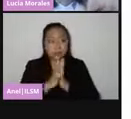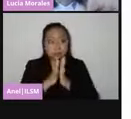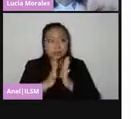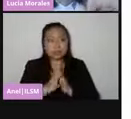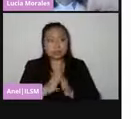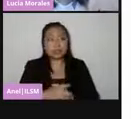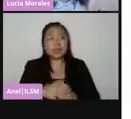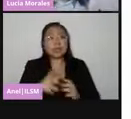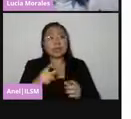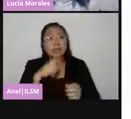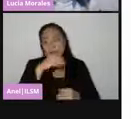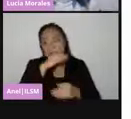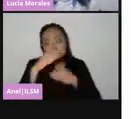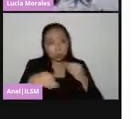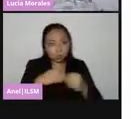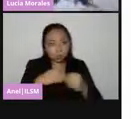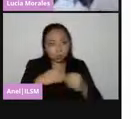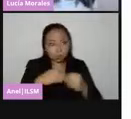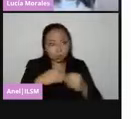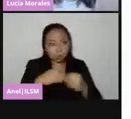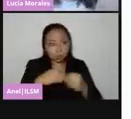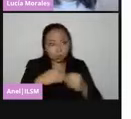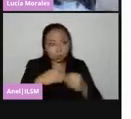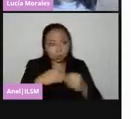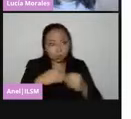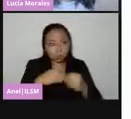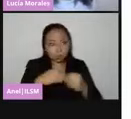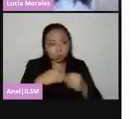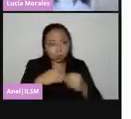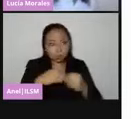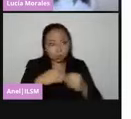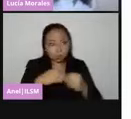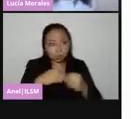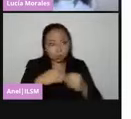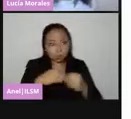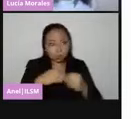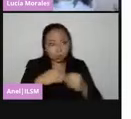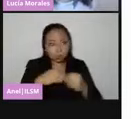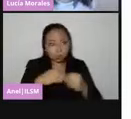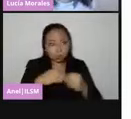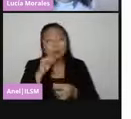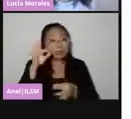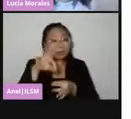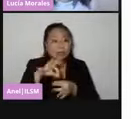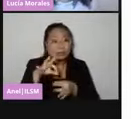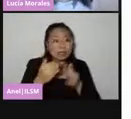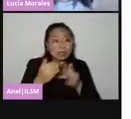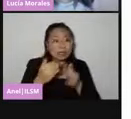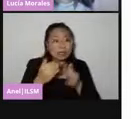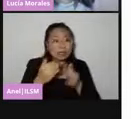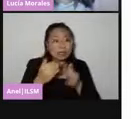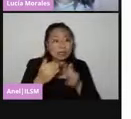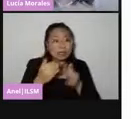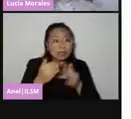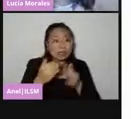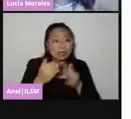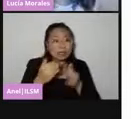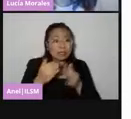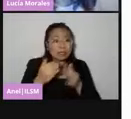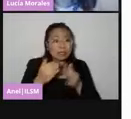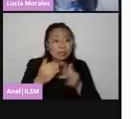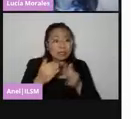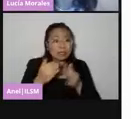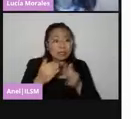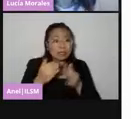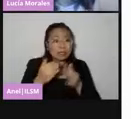que le fue designado. Porque si no, sus vecinas y sus vecinos no van a poder votar a la hora que inicia la votación, a la hora que señala la